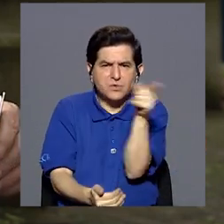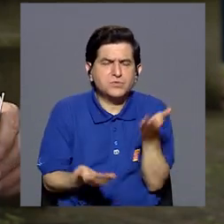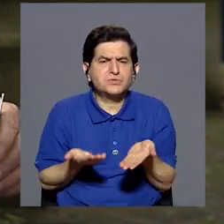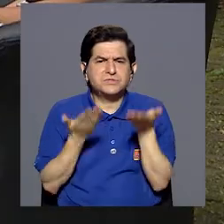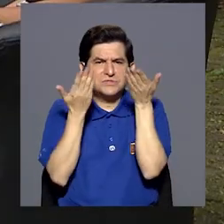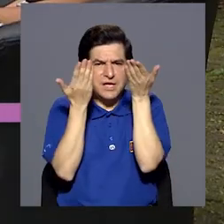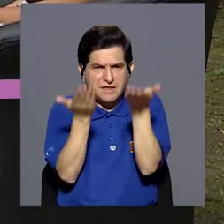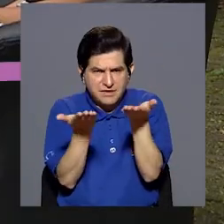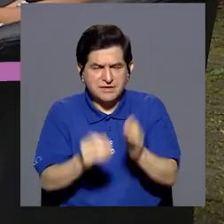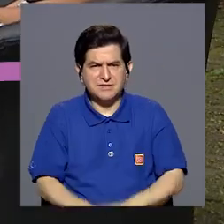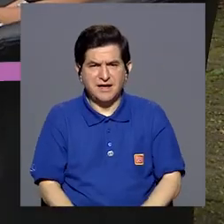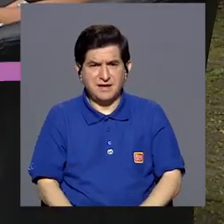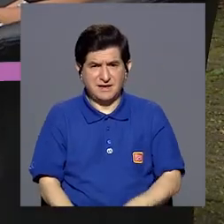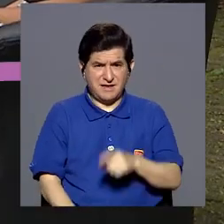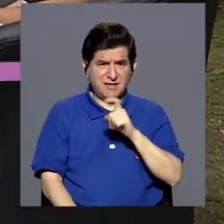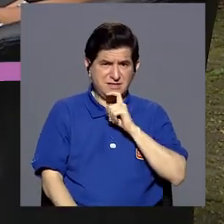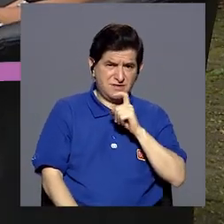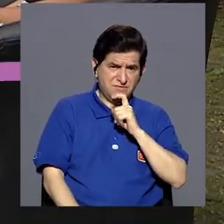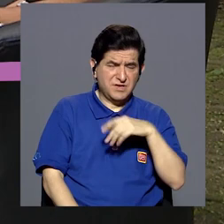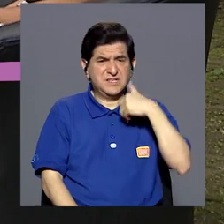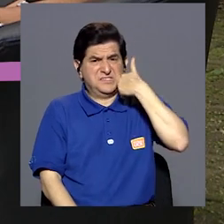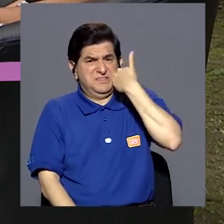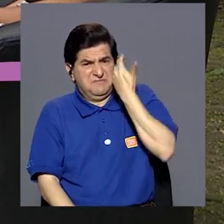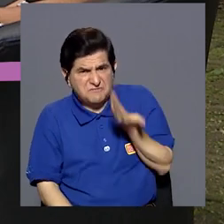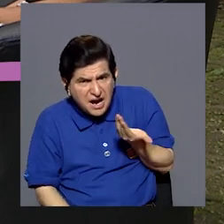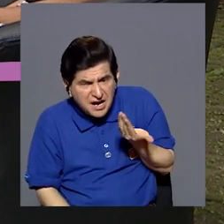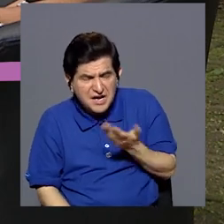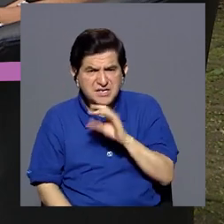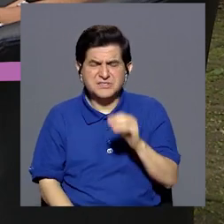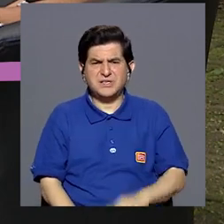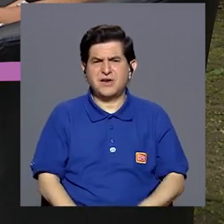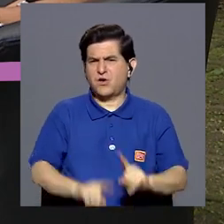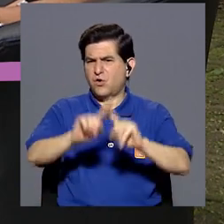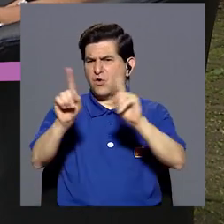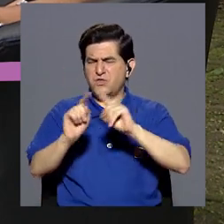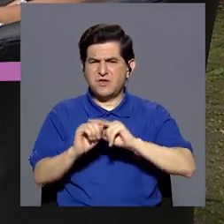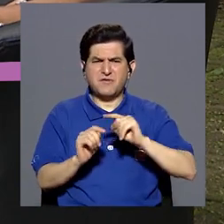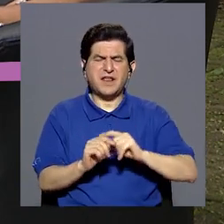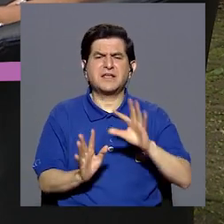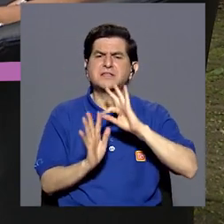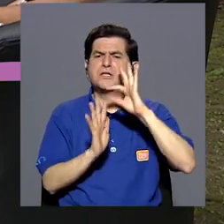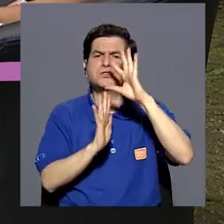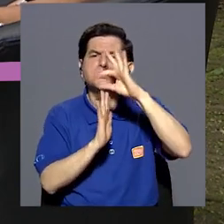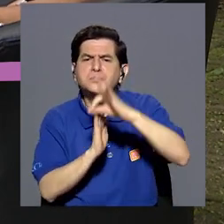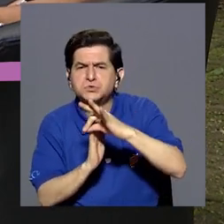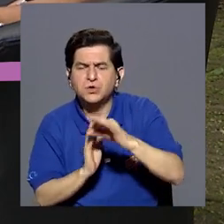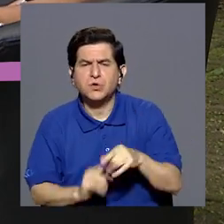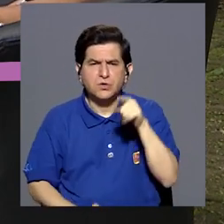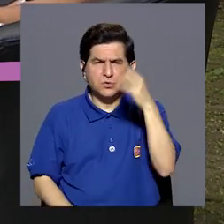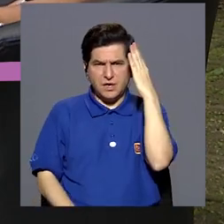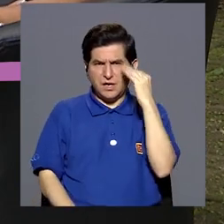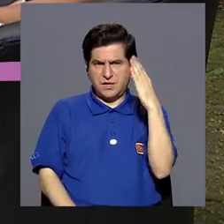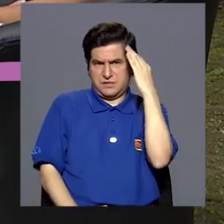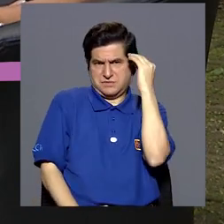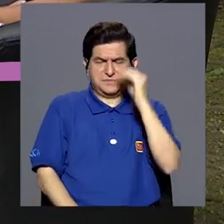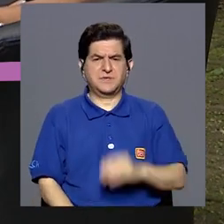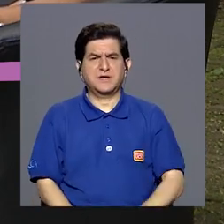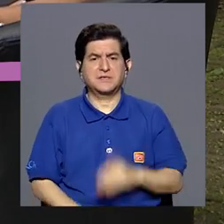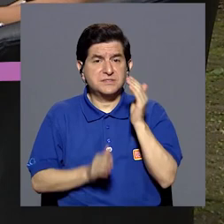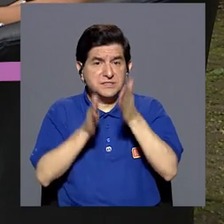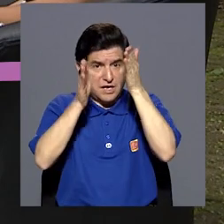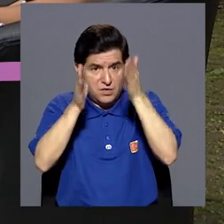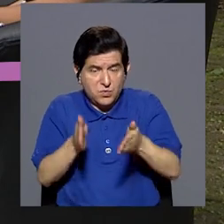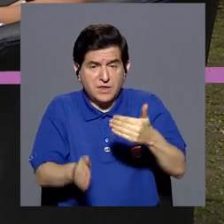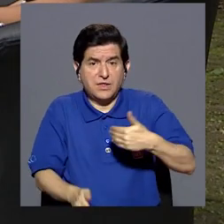pues, le brindan? ¿Es difícil, es fácil? ¿O hay un abanico de posibilidades? No sé, de esa experiencia, porque el